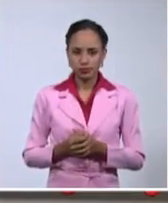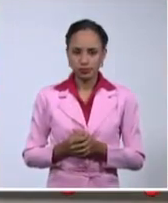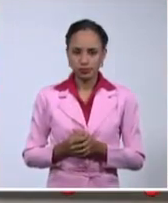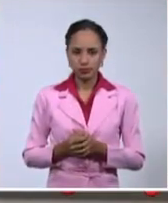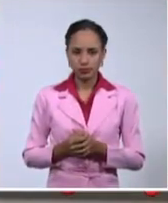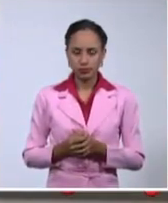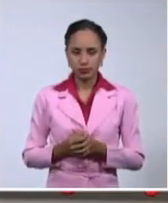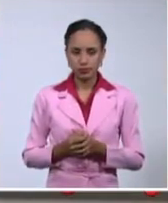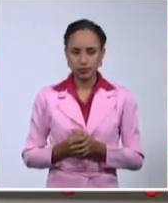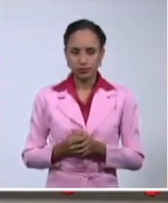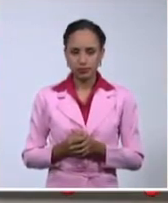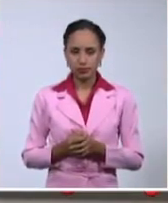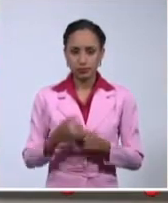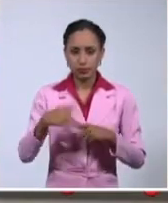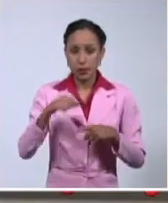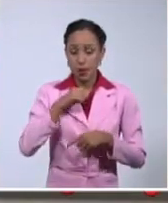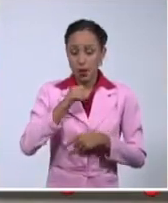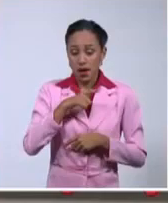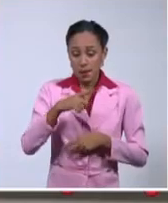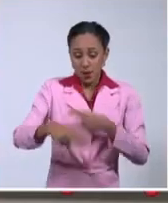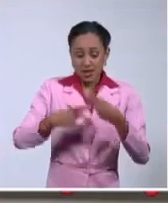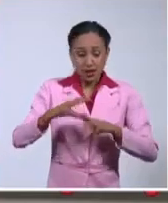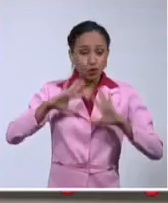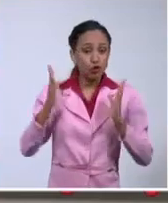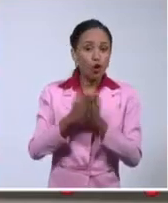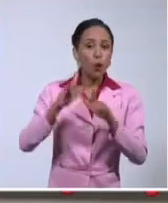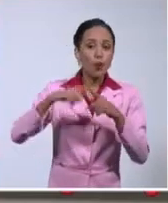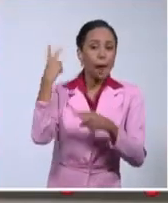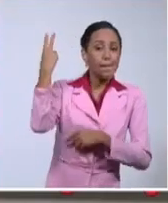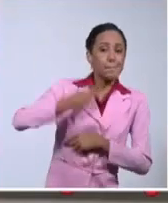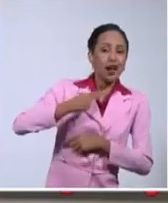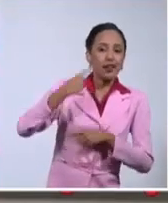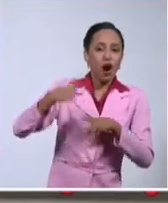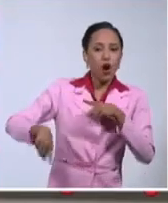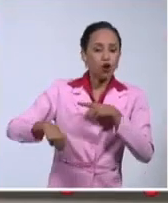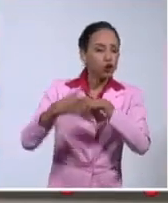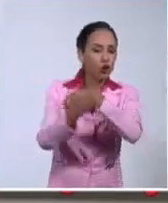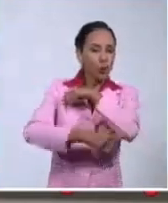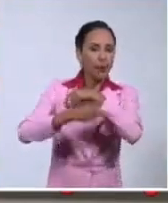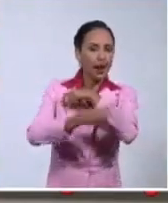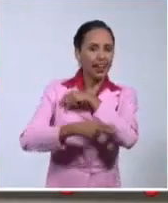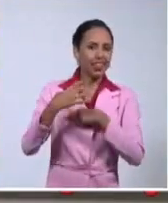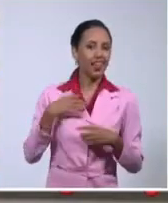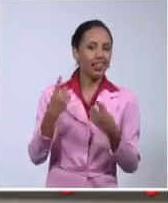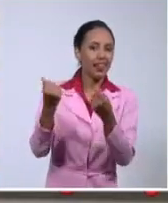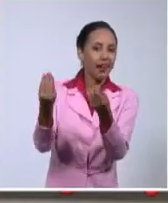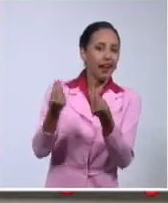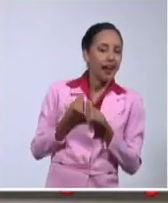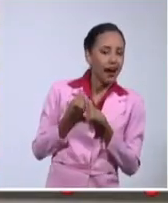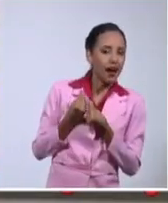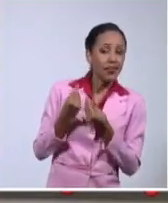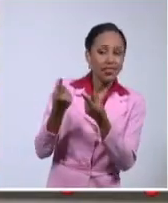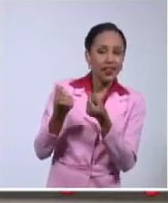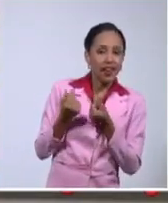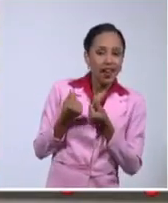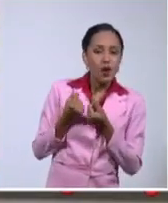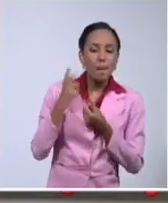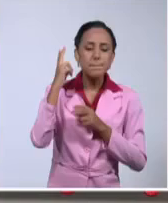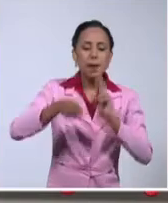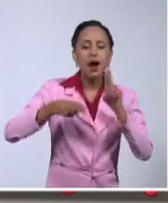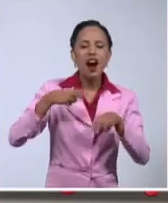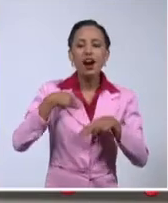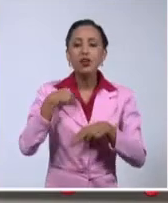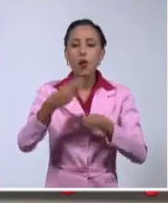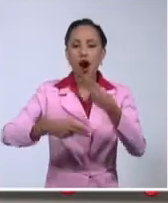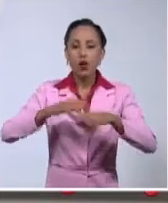como peón al servicio de una potencia extranjera, recibir dinero, recibir indicaciones de lo que hay que hacer y de qué es lo que se